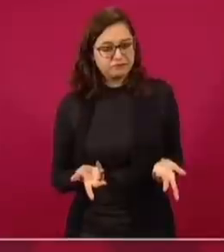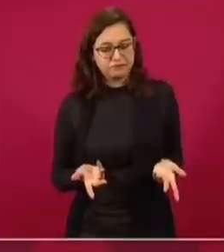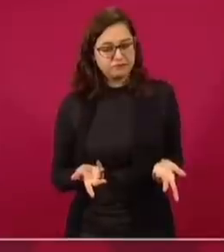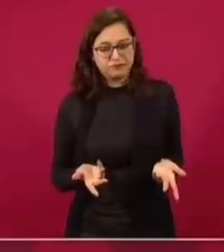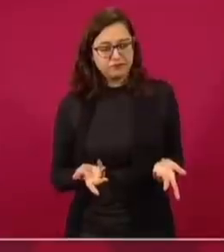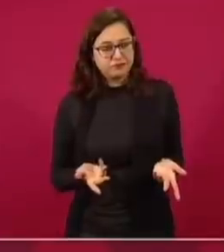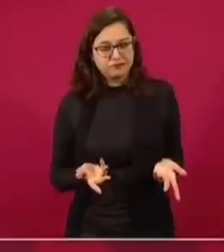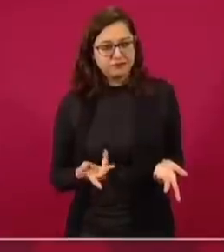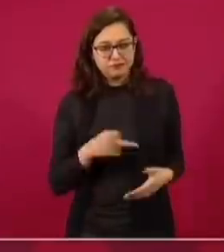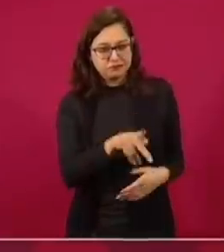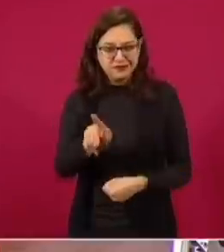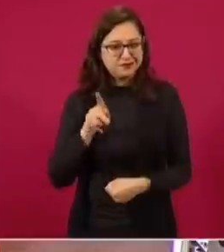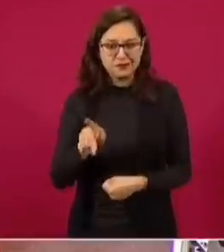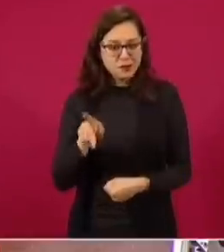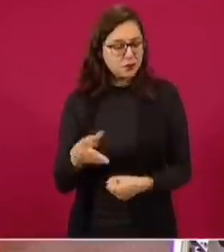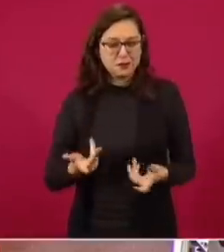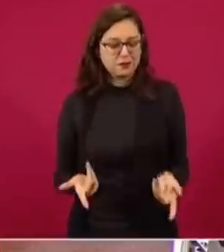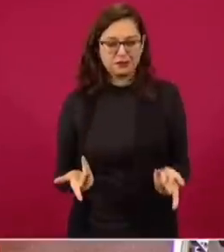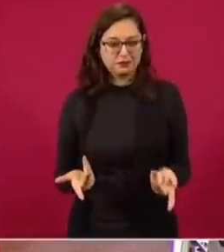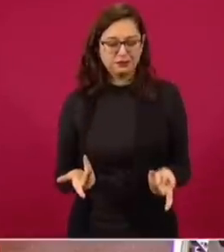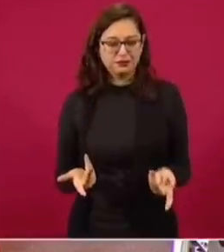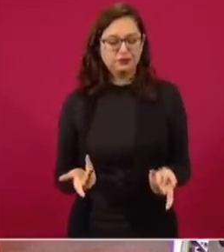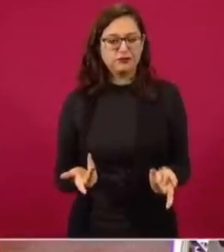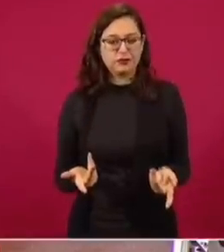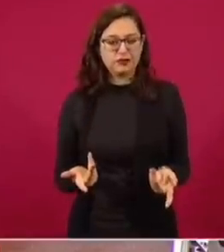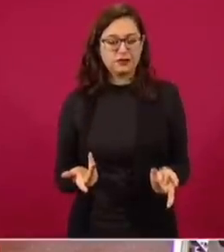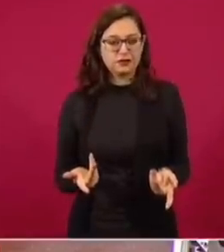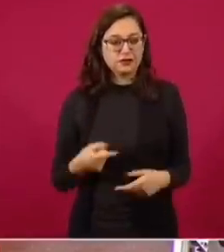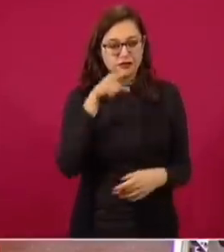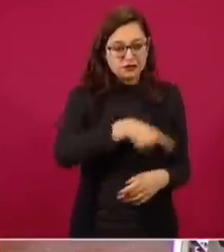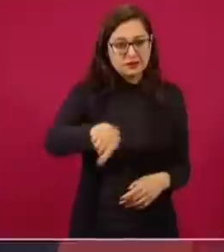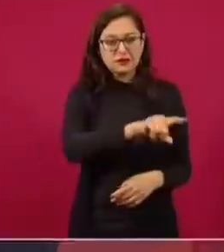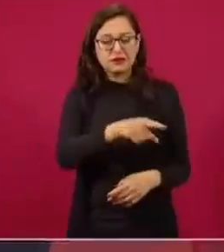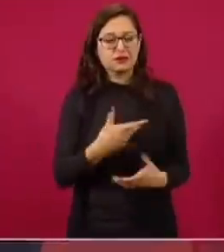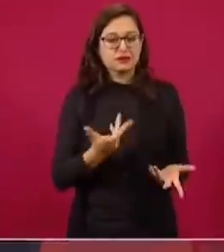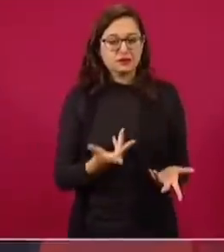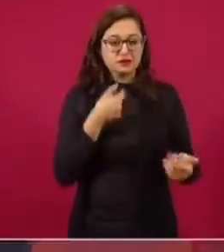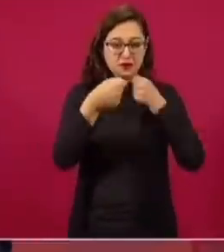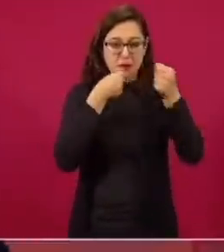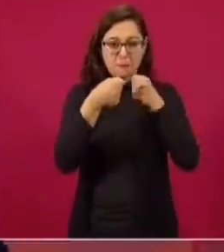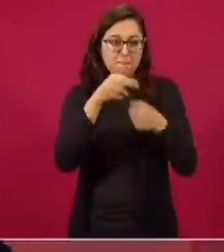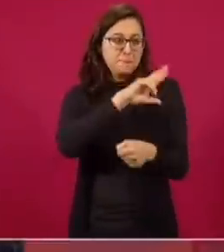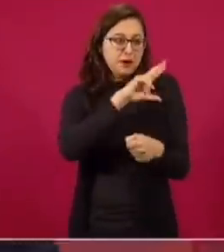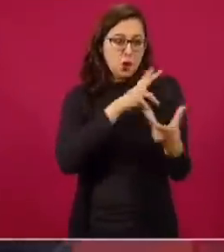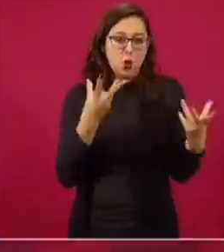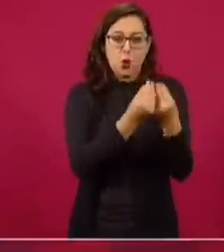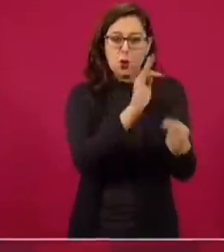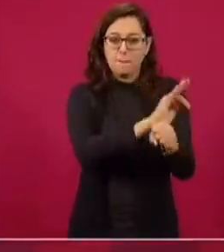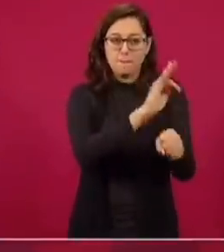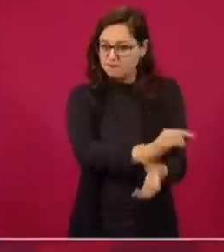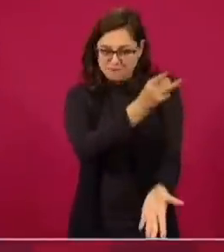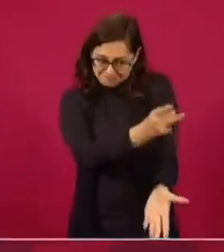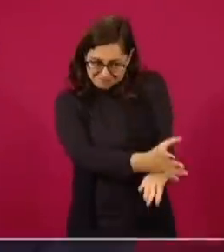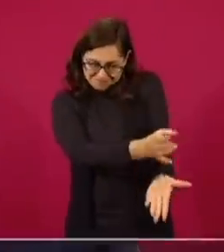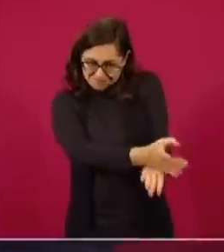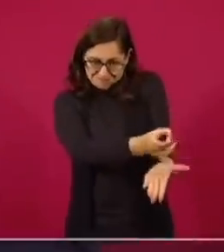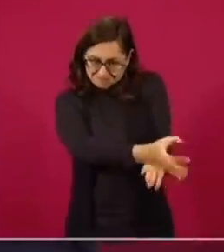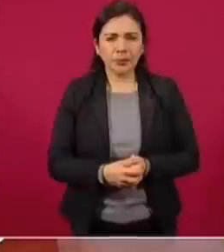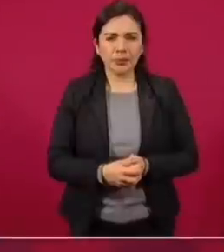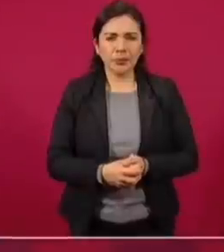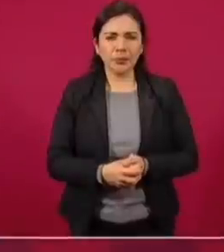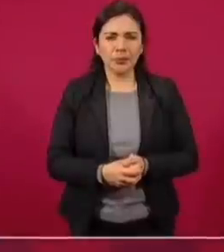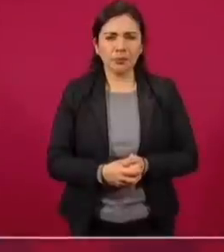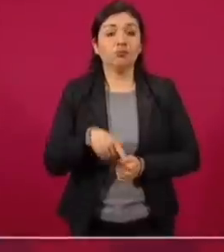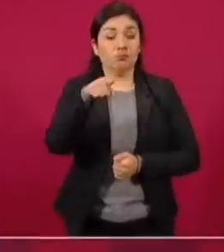es un periodismo, que se puede llamar así, al servicio de privilegiados y de corruptos, de